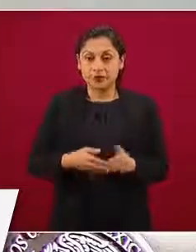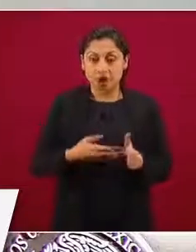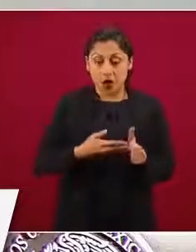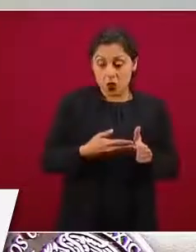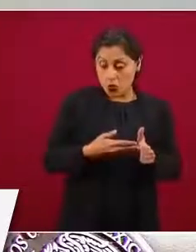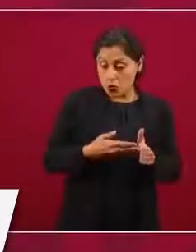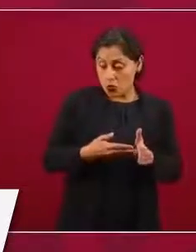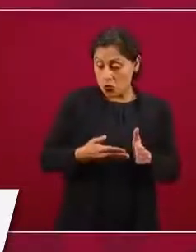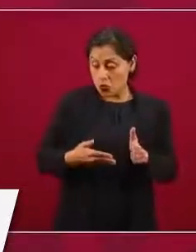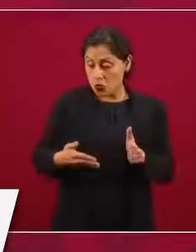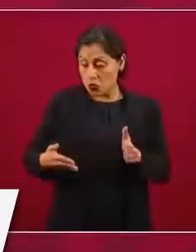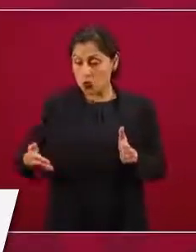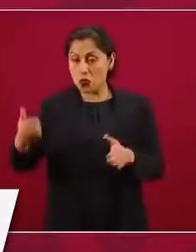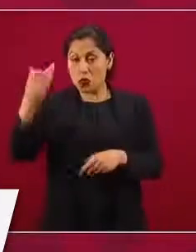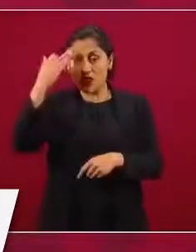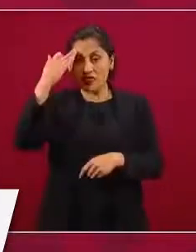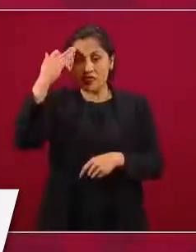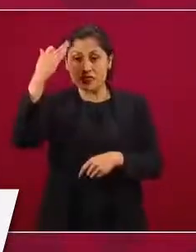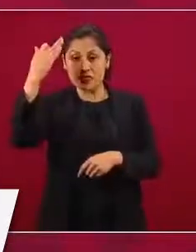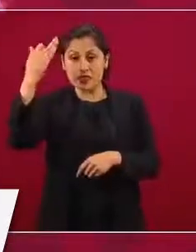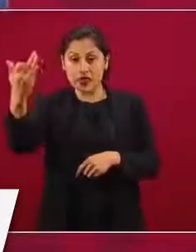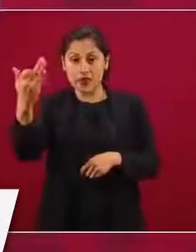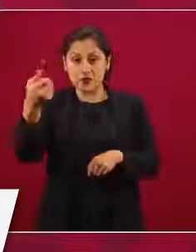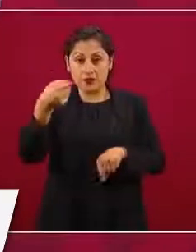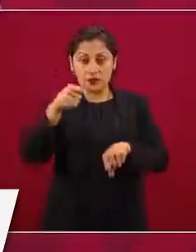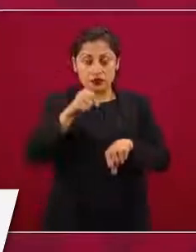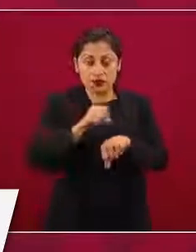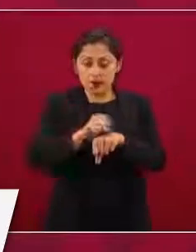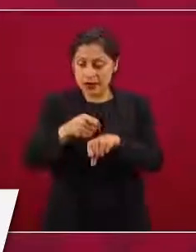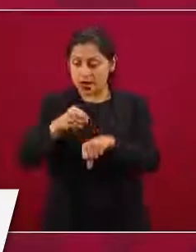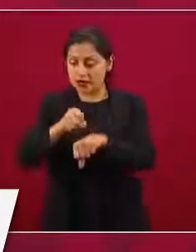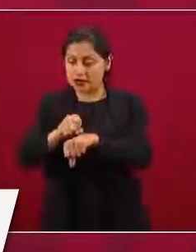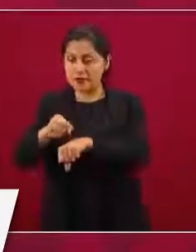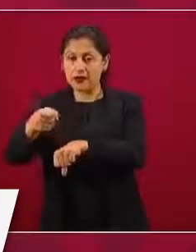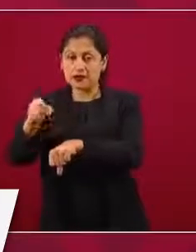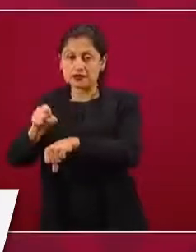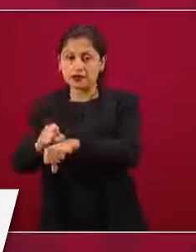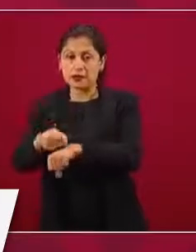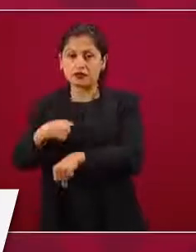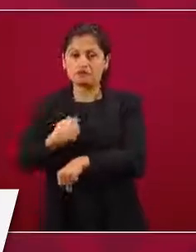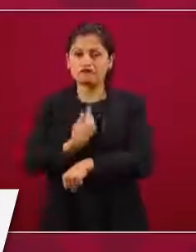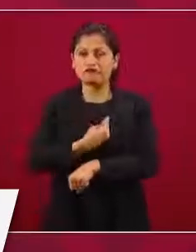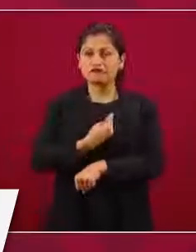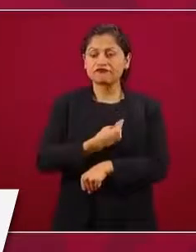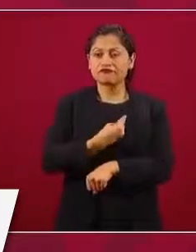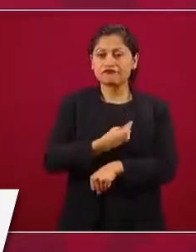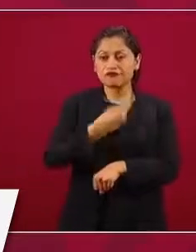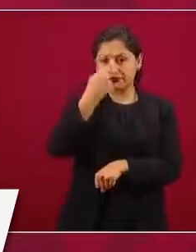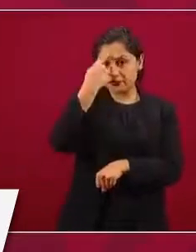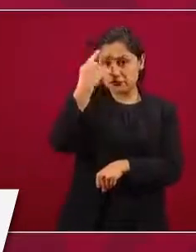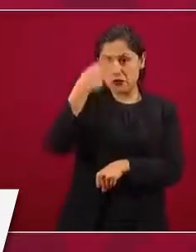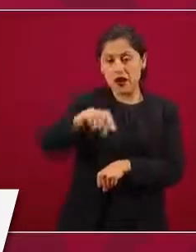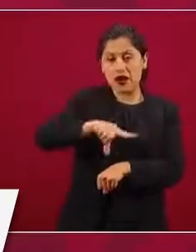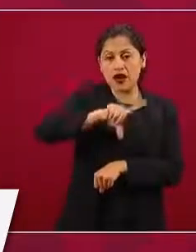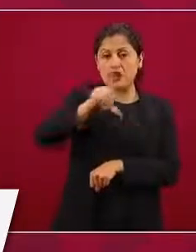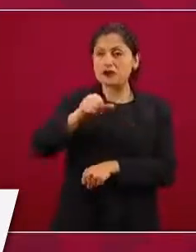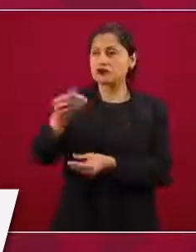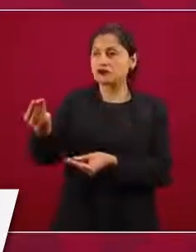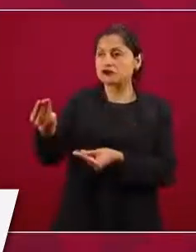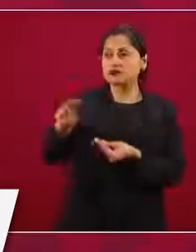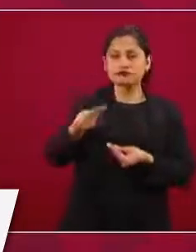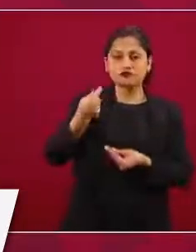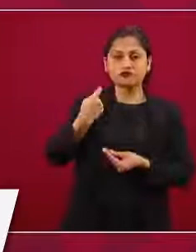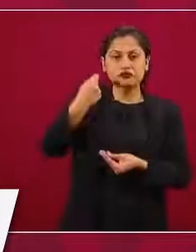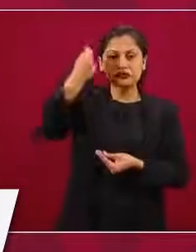para aspirar a una pensión. Actualmente son